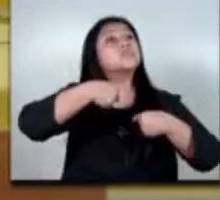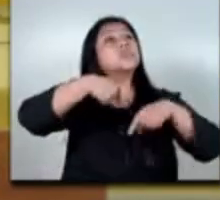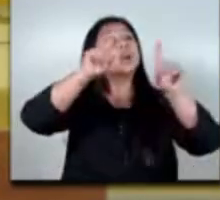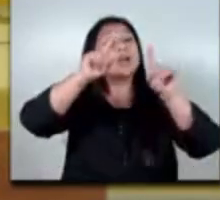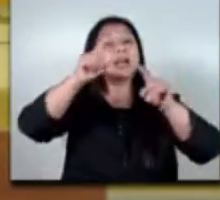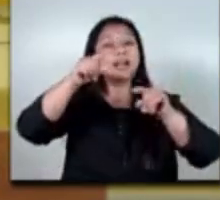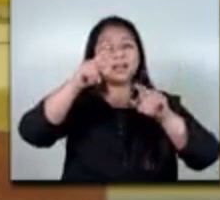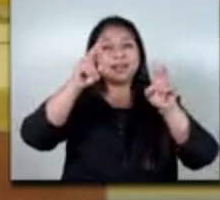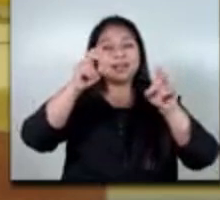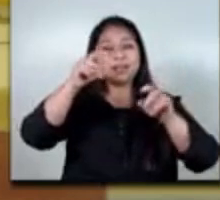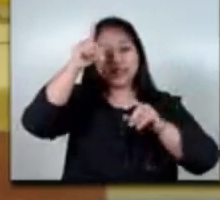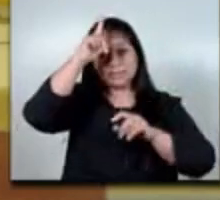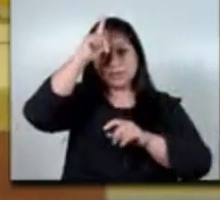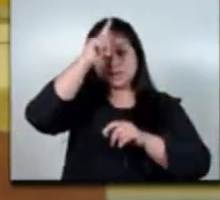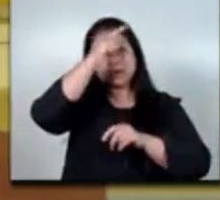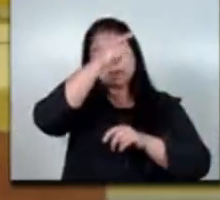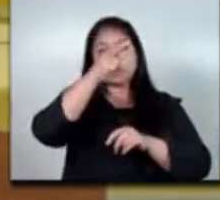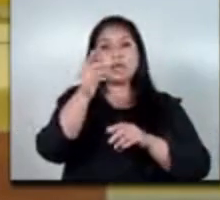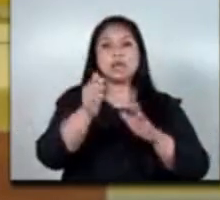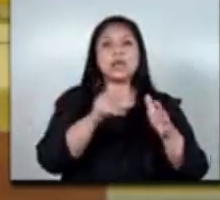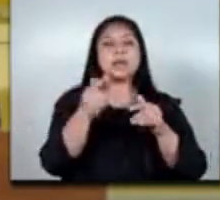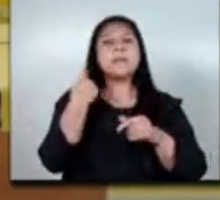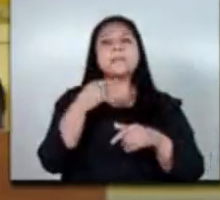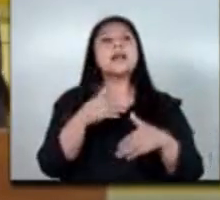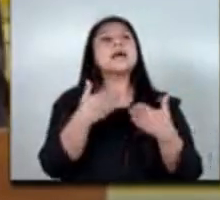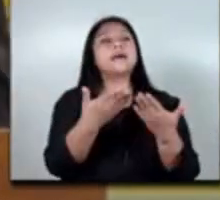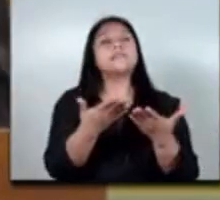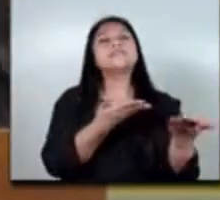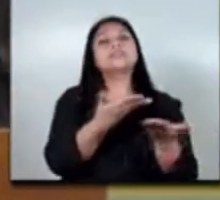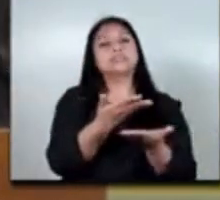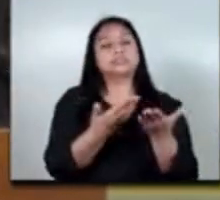a alemania a prestar sus servicios